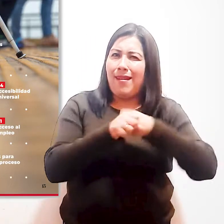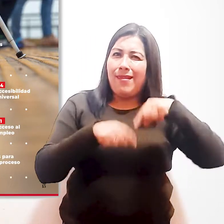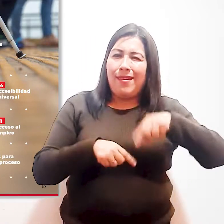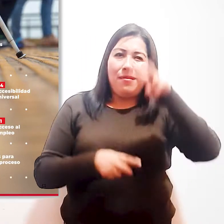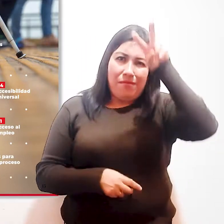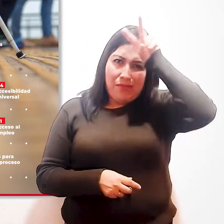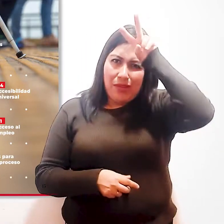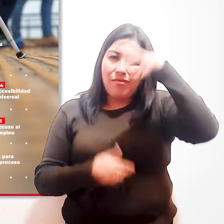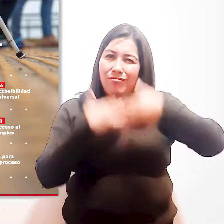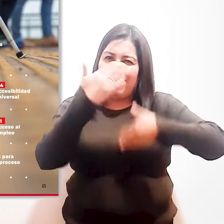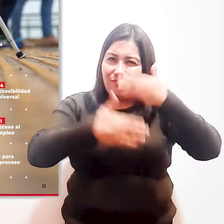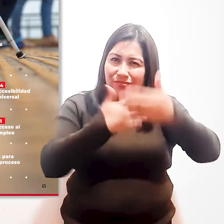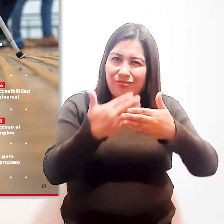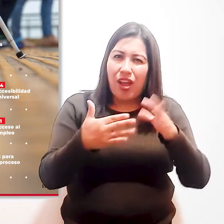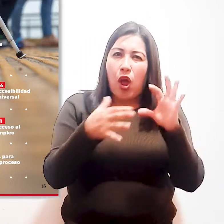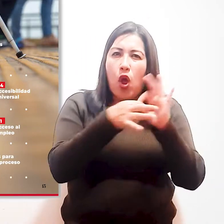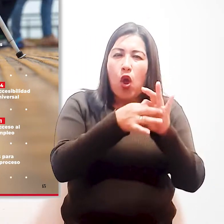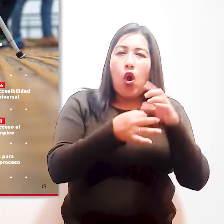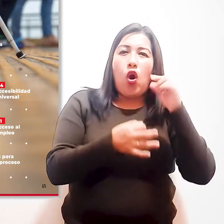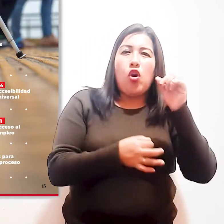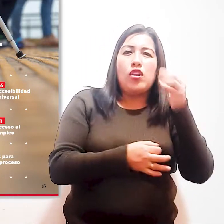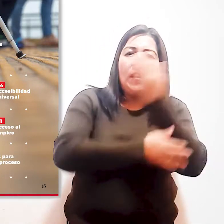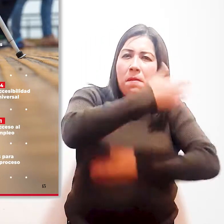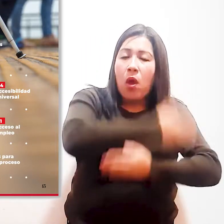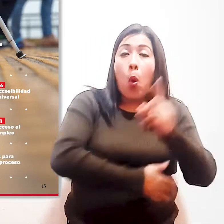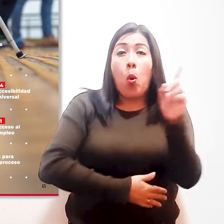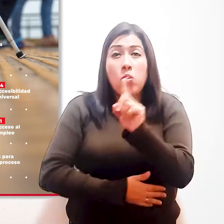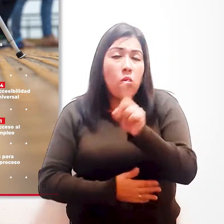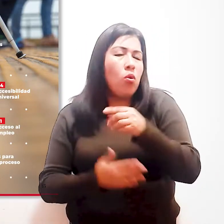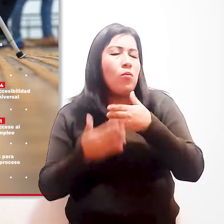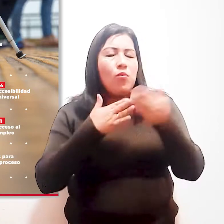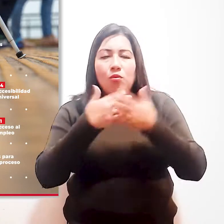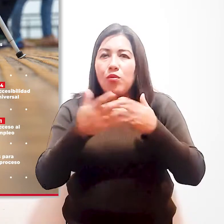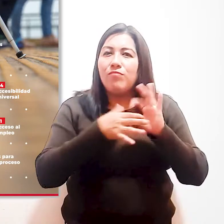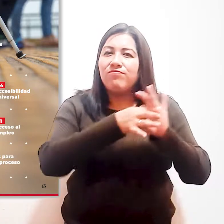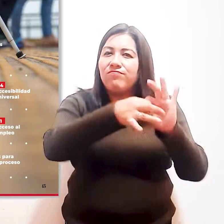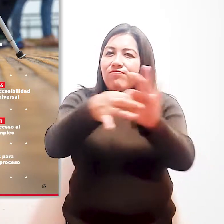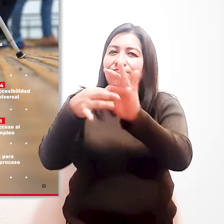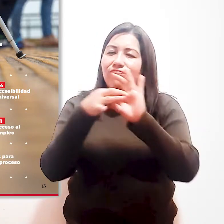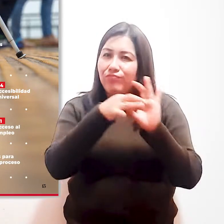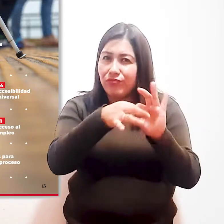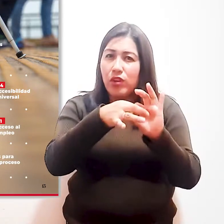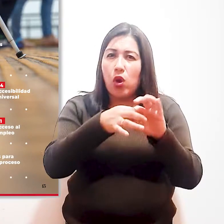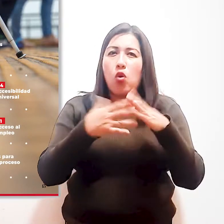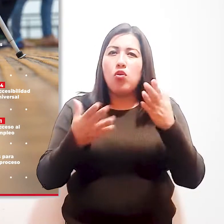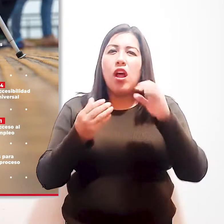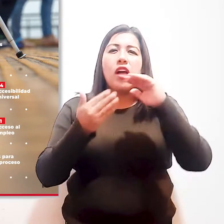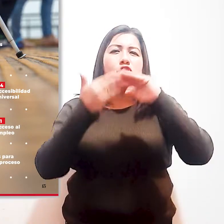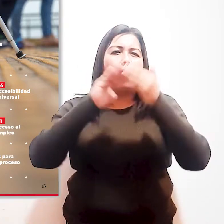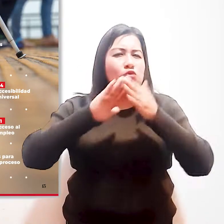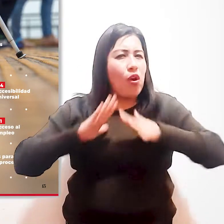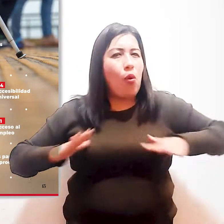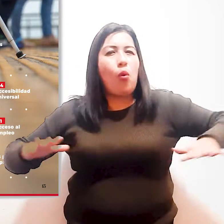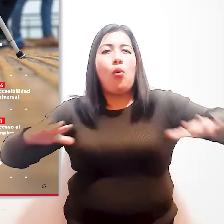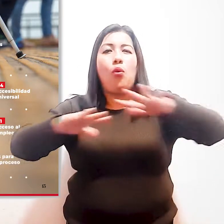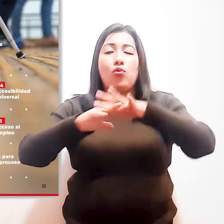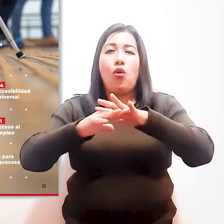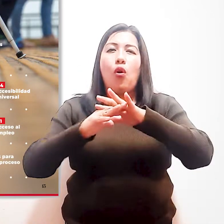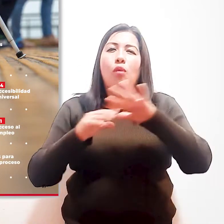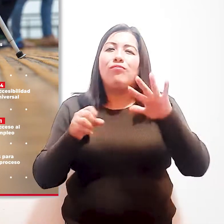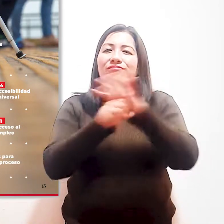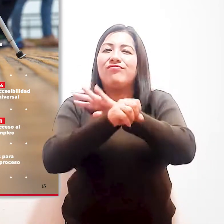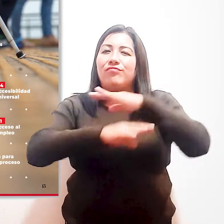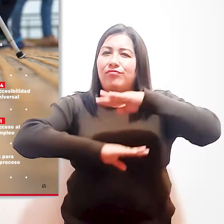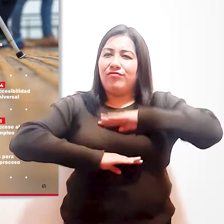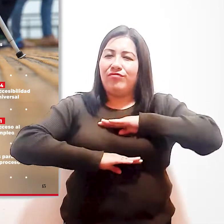todas las personas, con y sin discapacidad, consoliden el real sentido de una sociedad que represente la diversidad en su